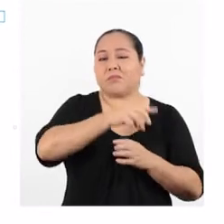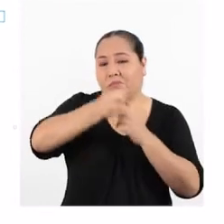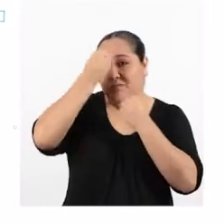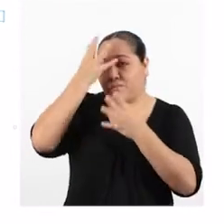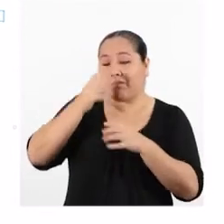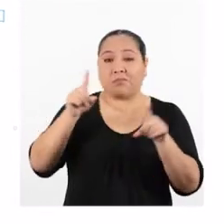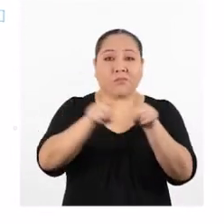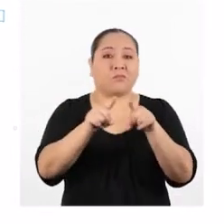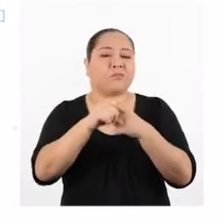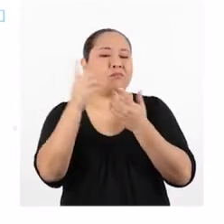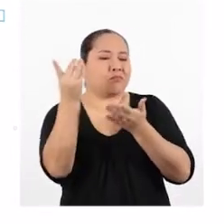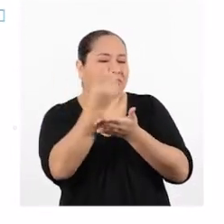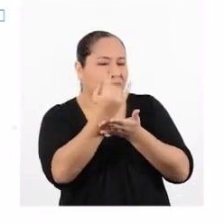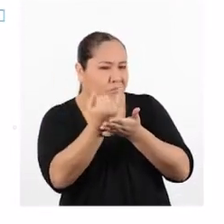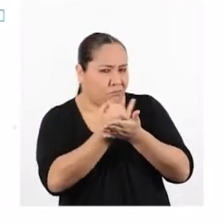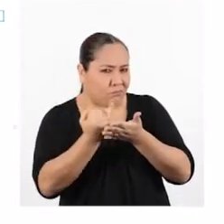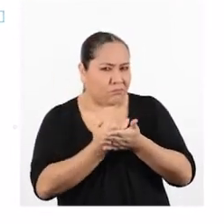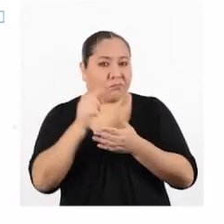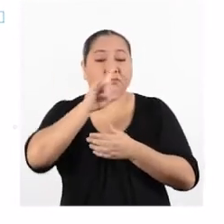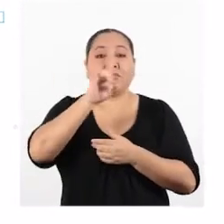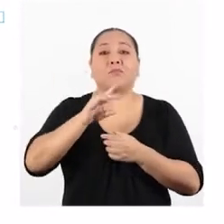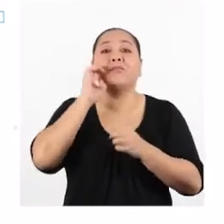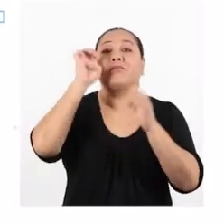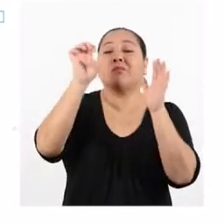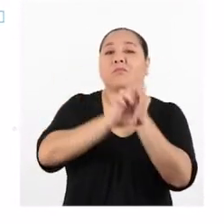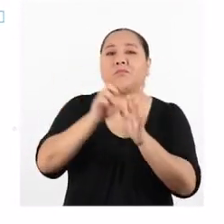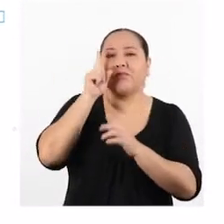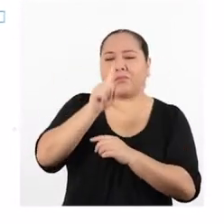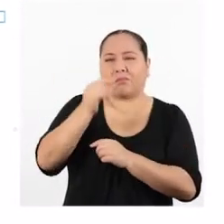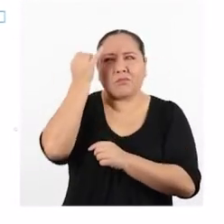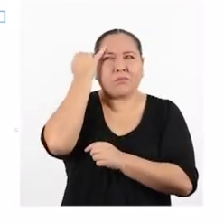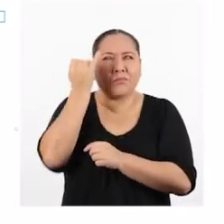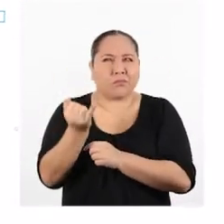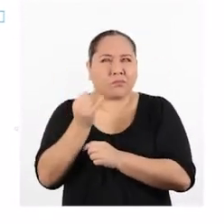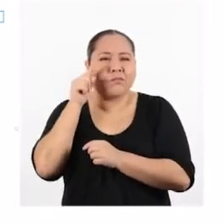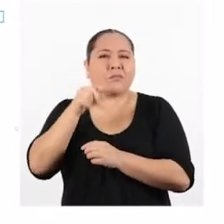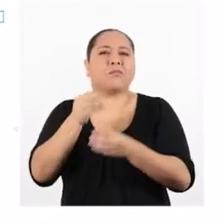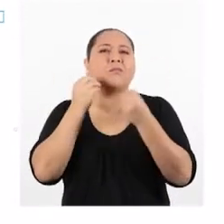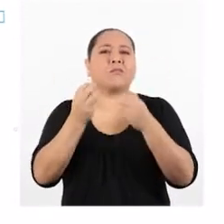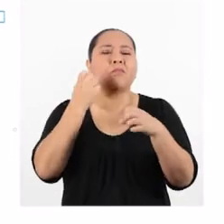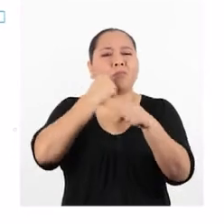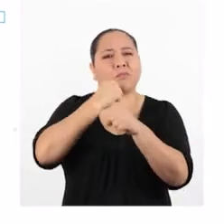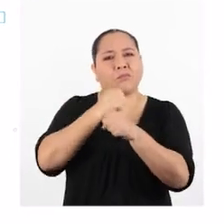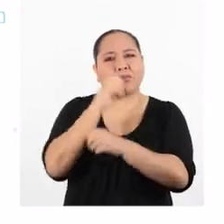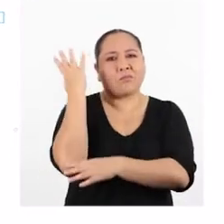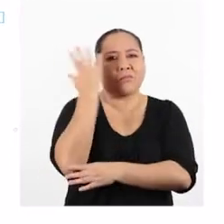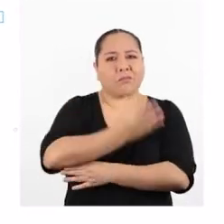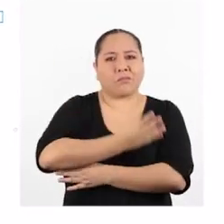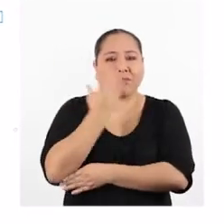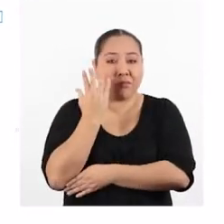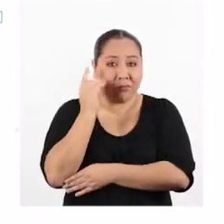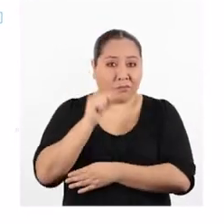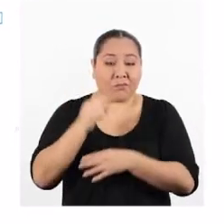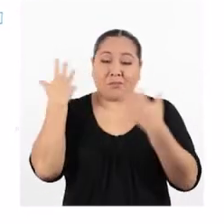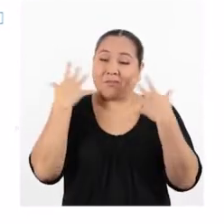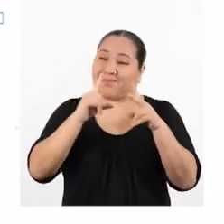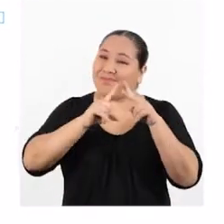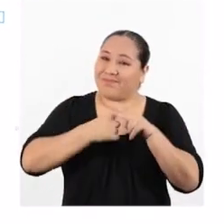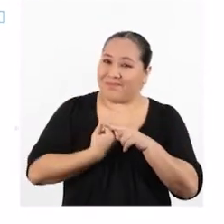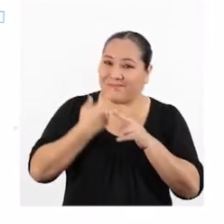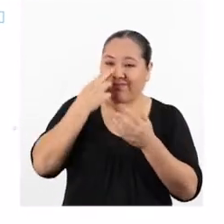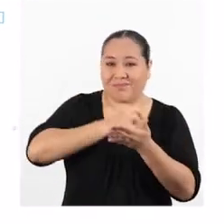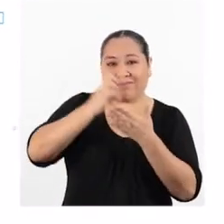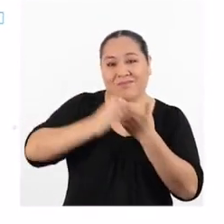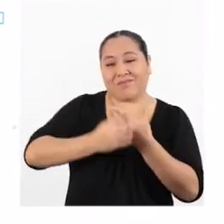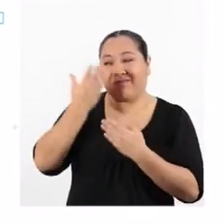así como graficarlos, usando como ejemplo una indagación acerca de la mecánica del brazo, que ya hemos iniciado en